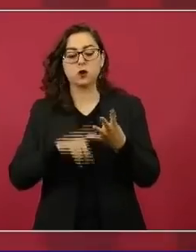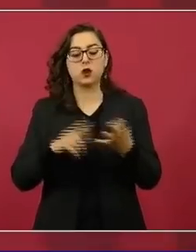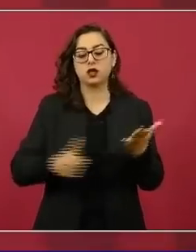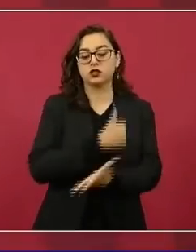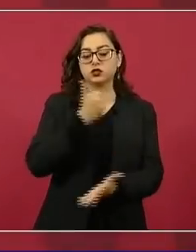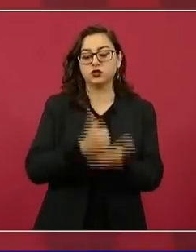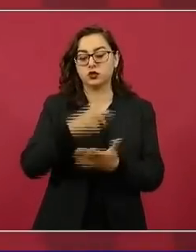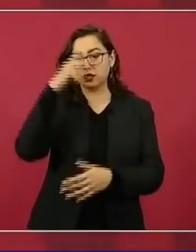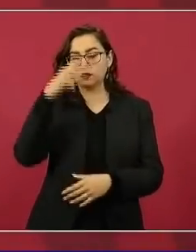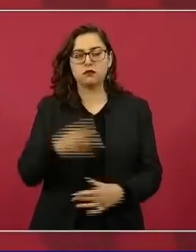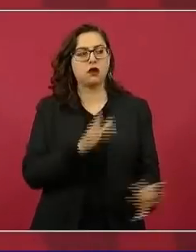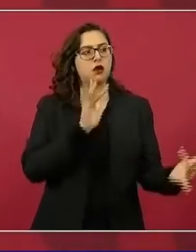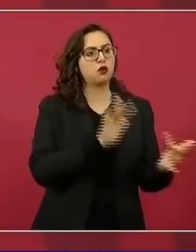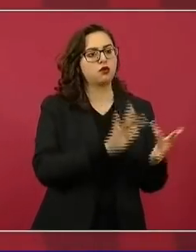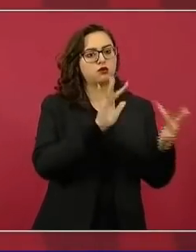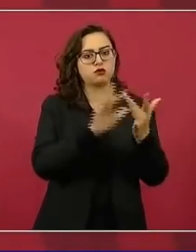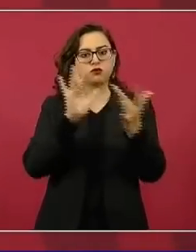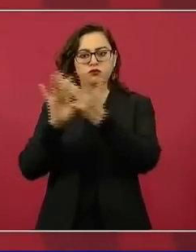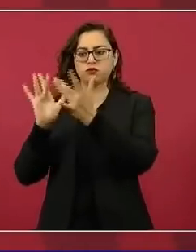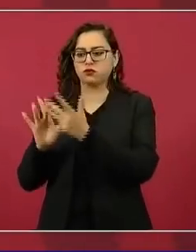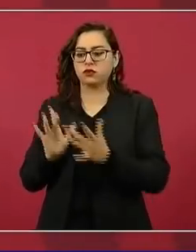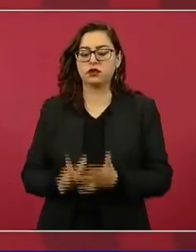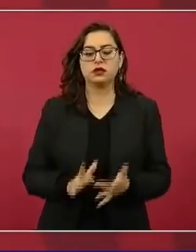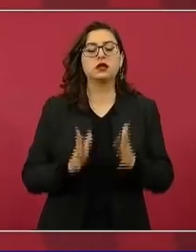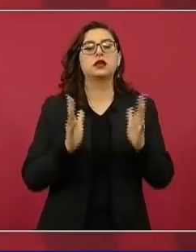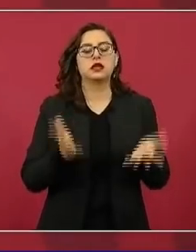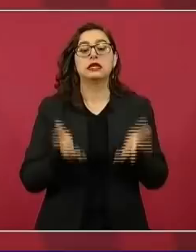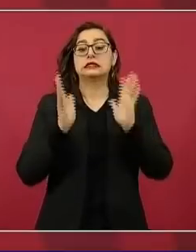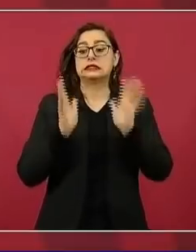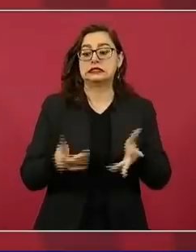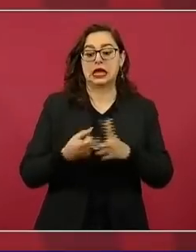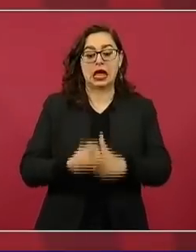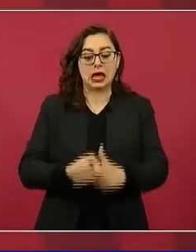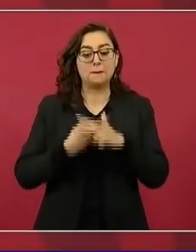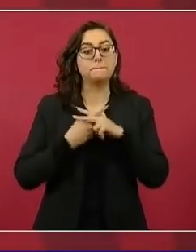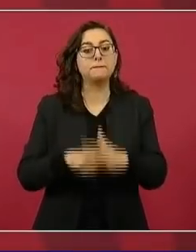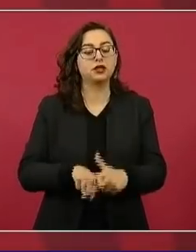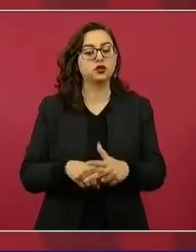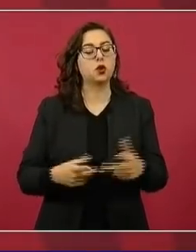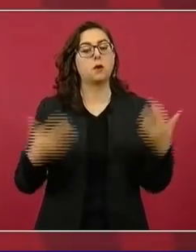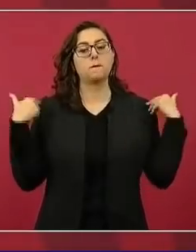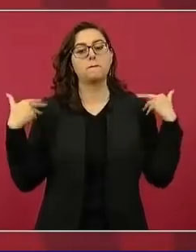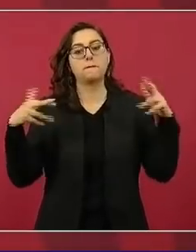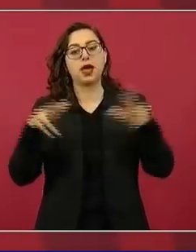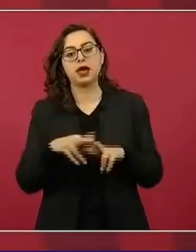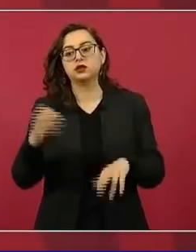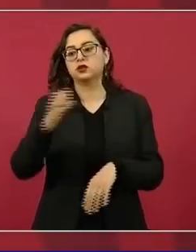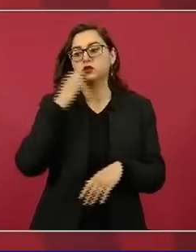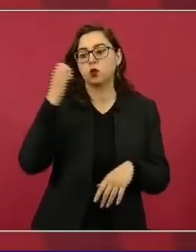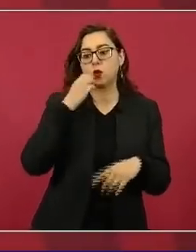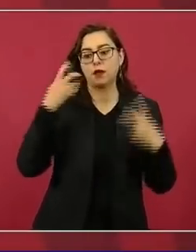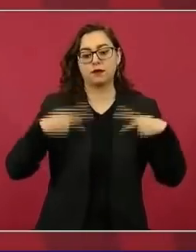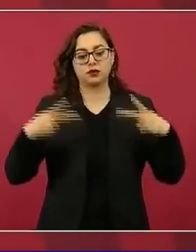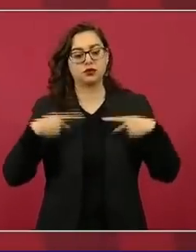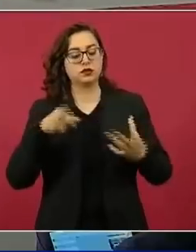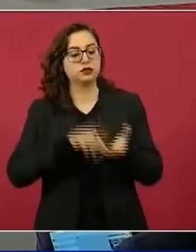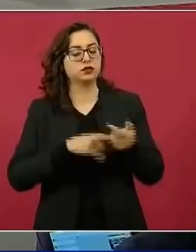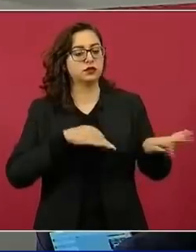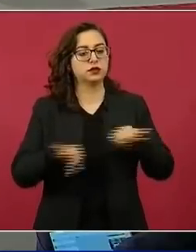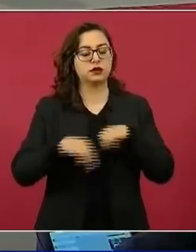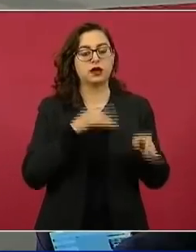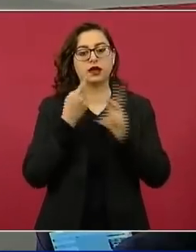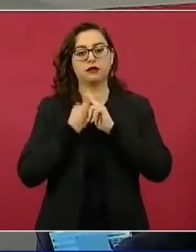Inicia la vacunación de refuerzo para todo el sector educativo. Tiene la palabra la